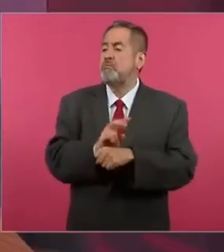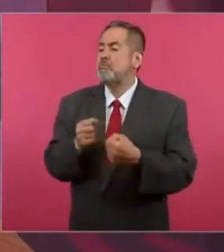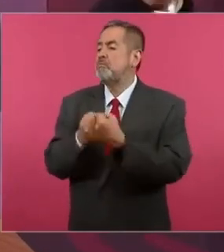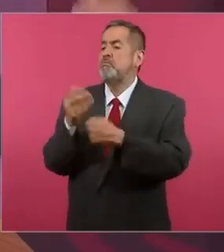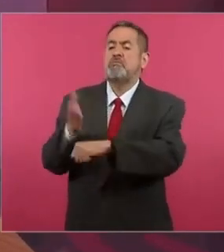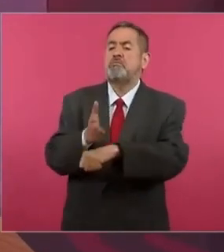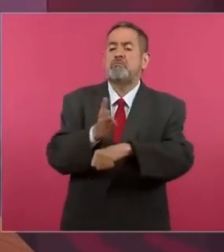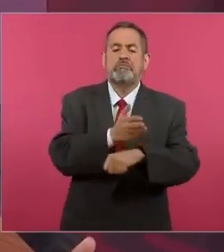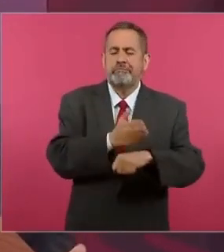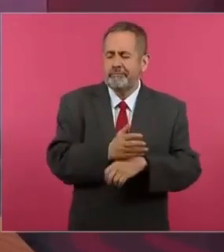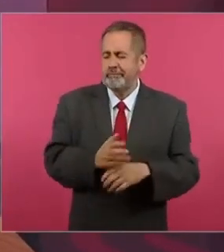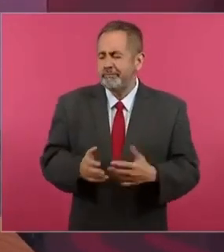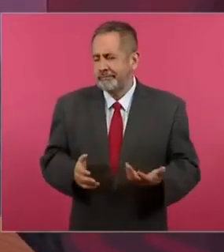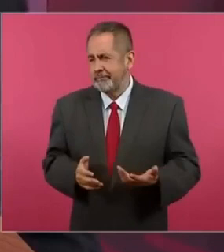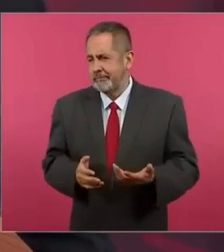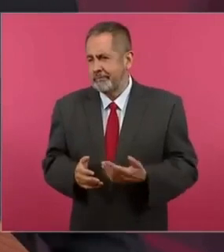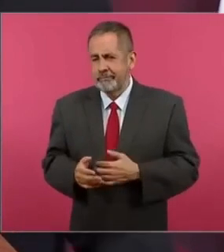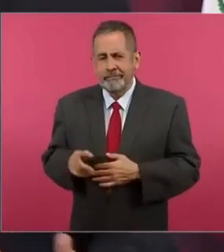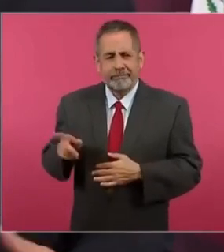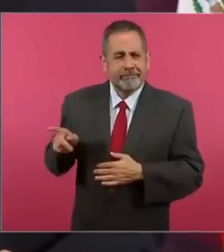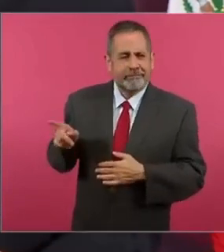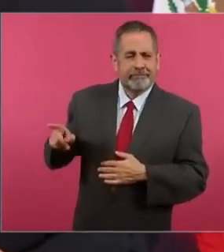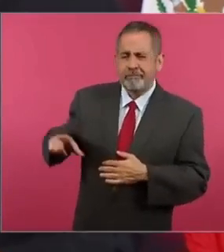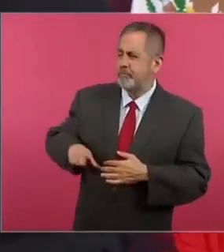para proteger